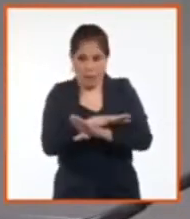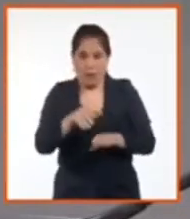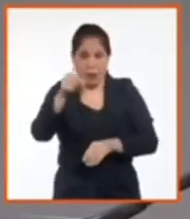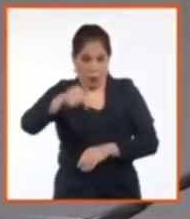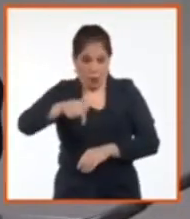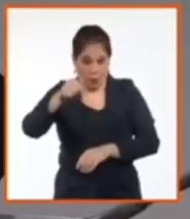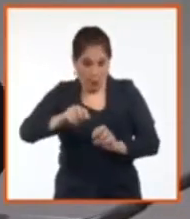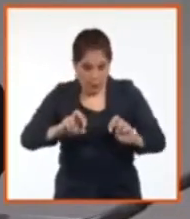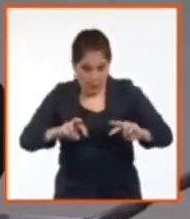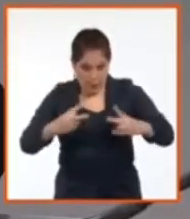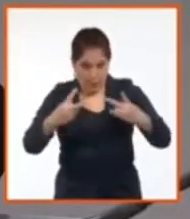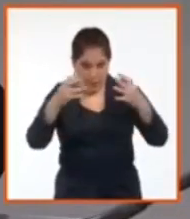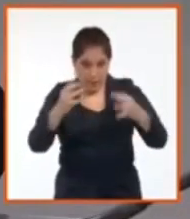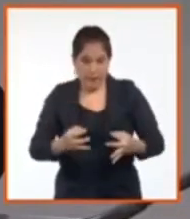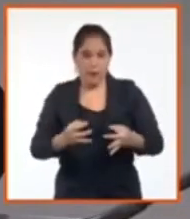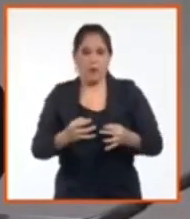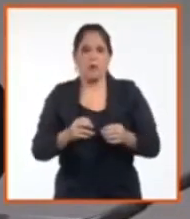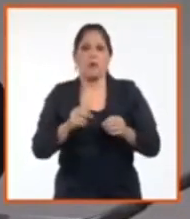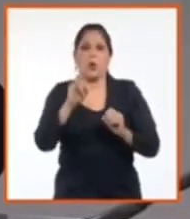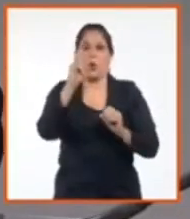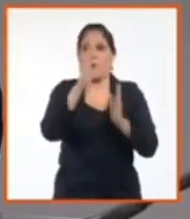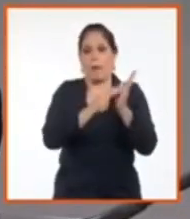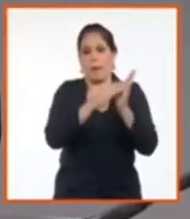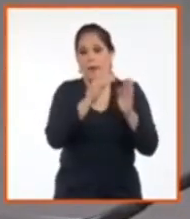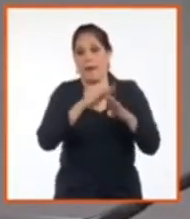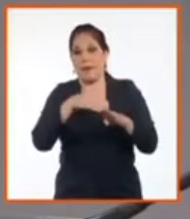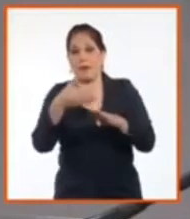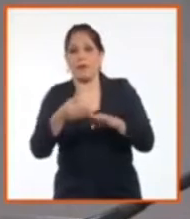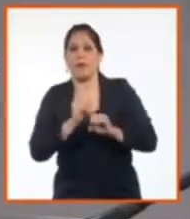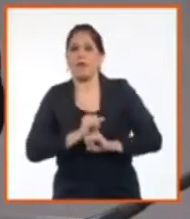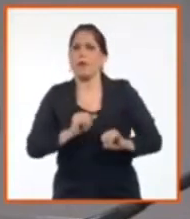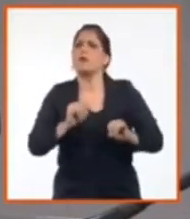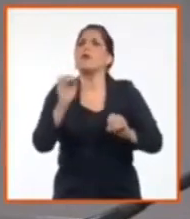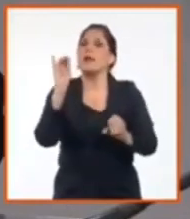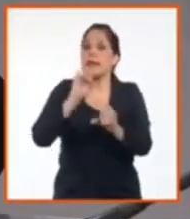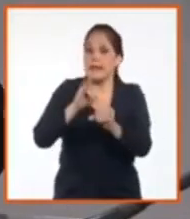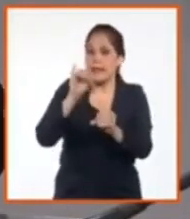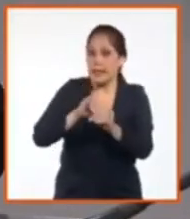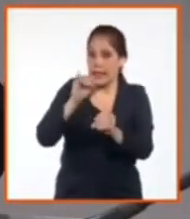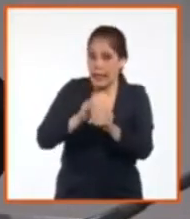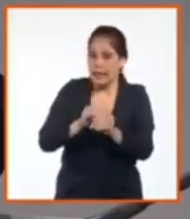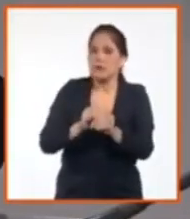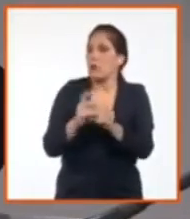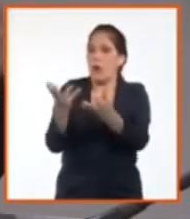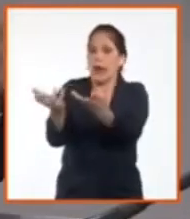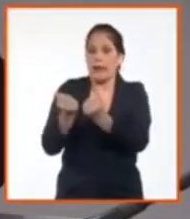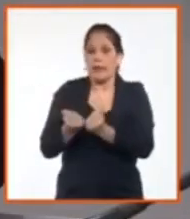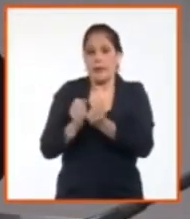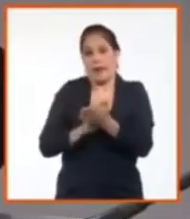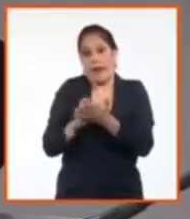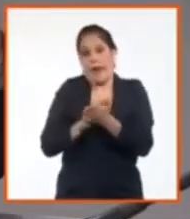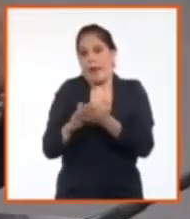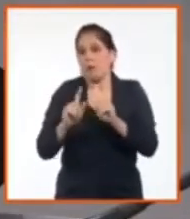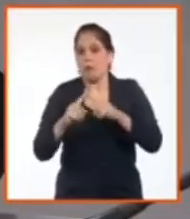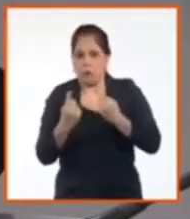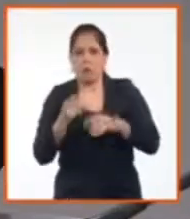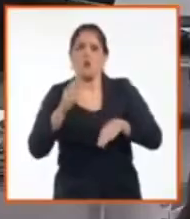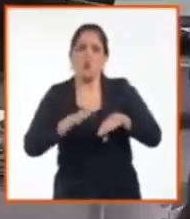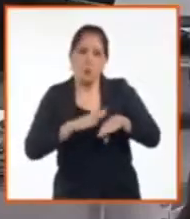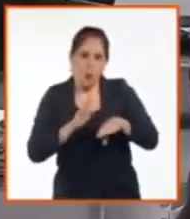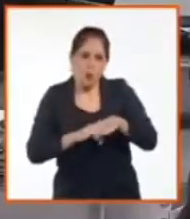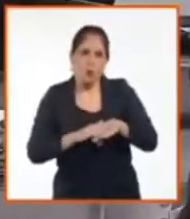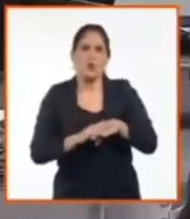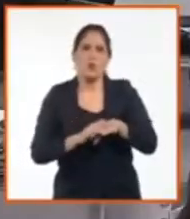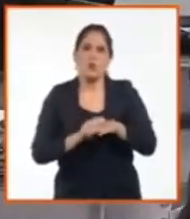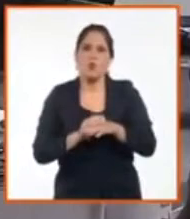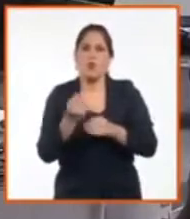sea, nueve meses después, tenemos todavía ingresos que no hemos podido recibir producto de... No hay manera de que el dinero